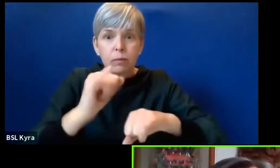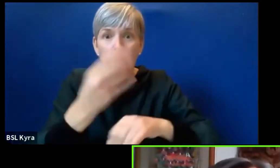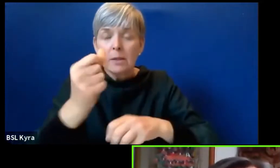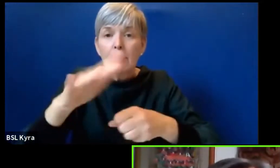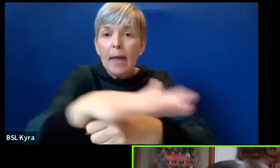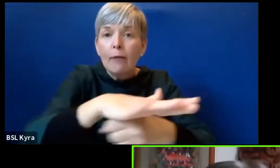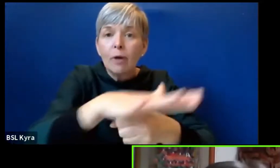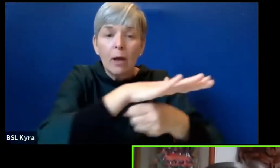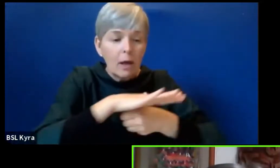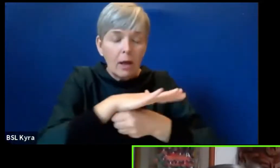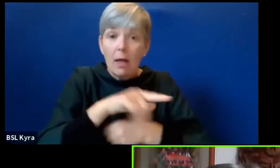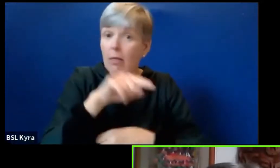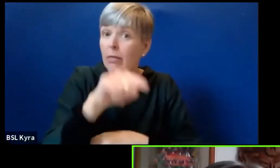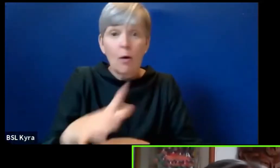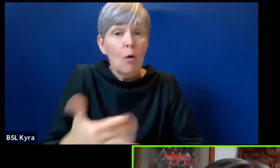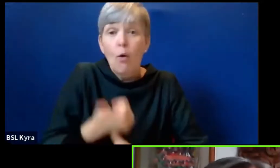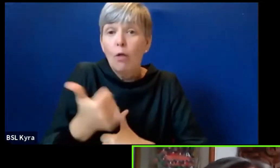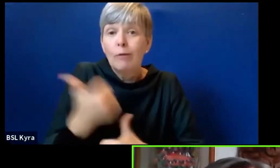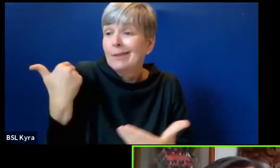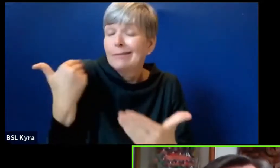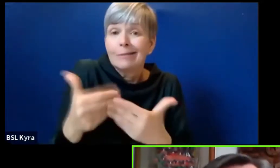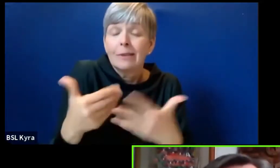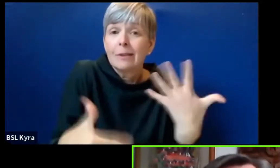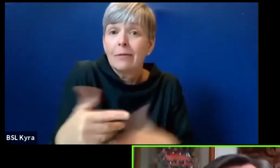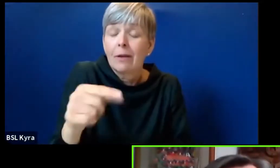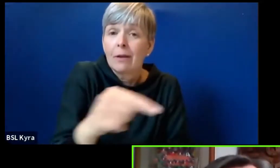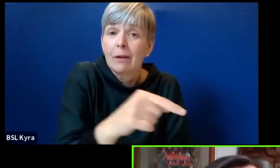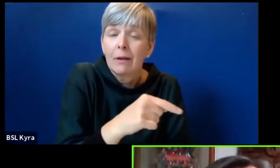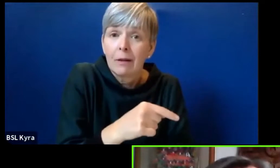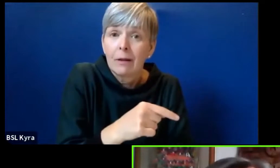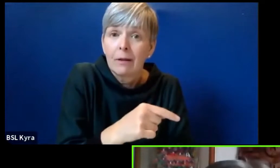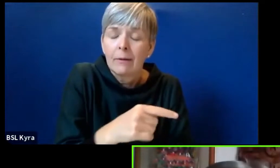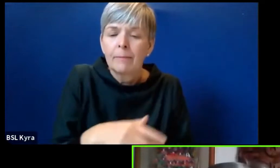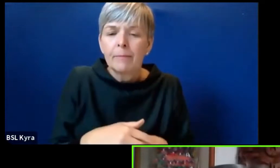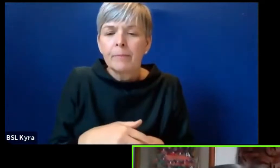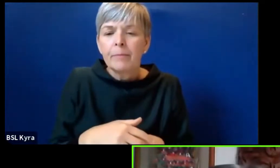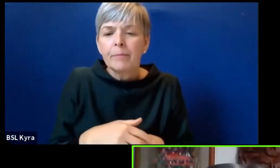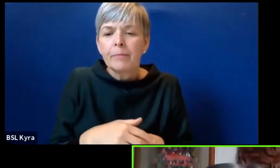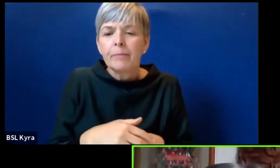interna en nuestros países, se impulsa la energía renovable.